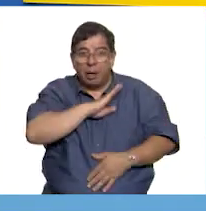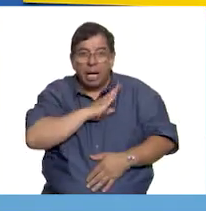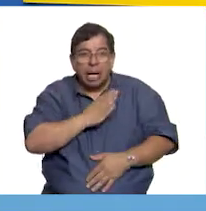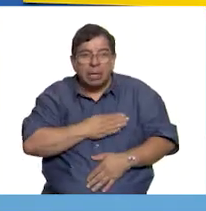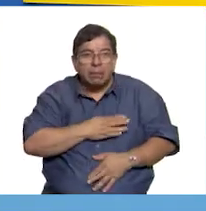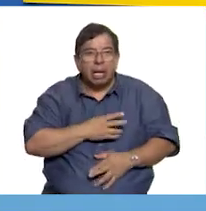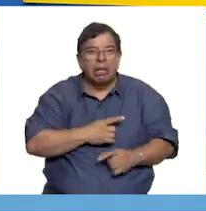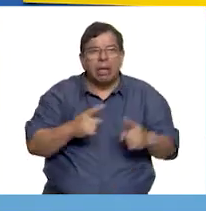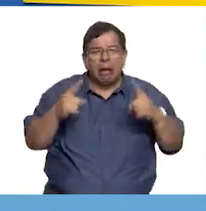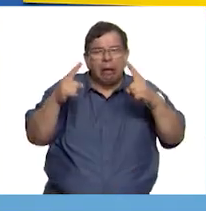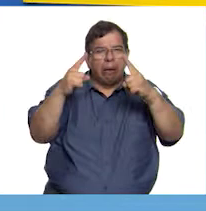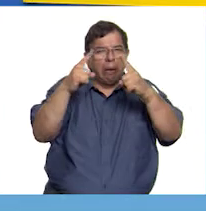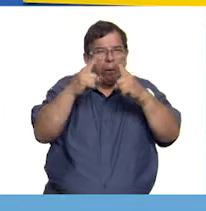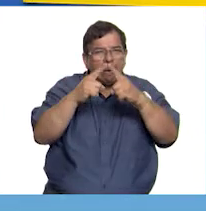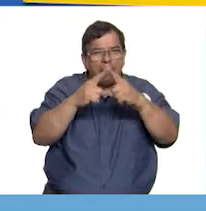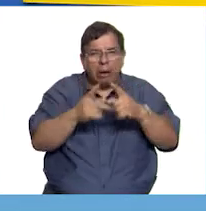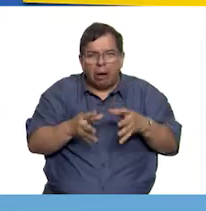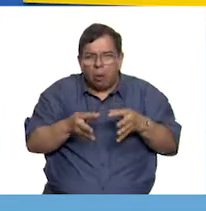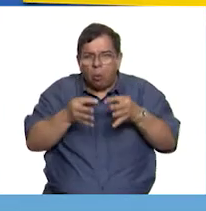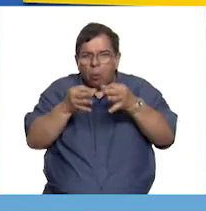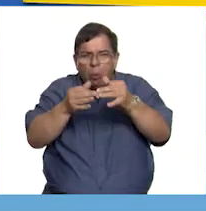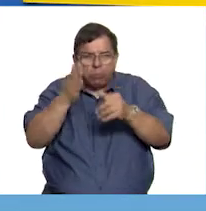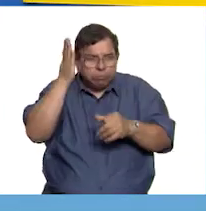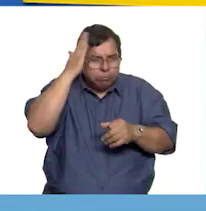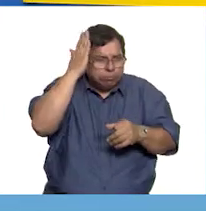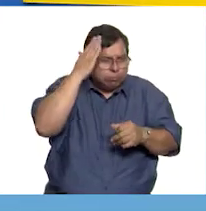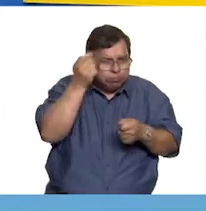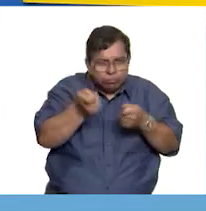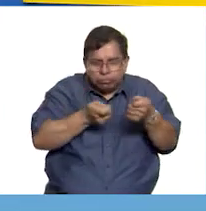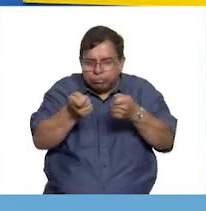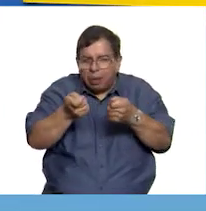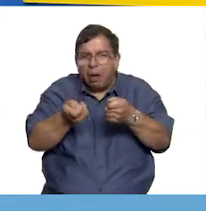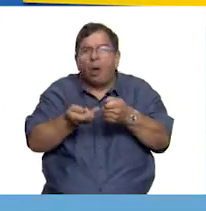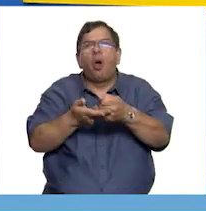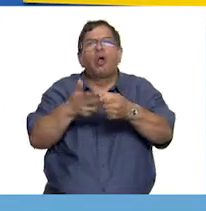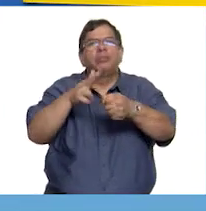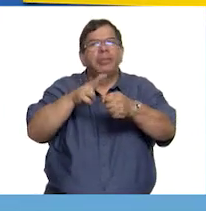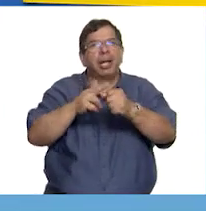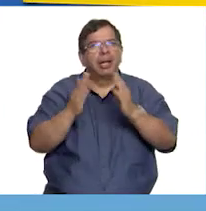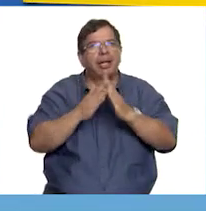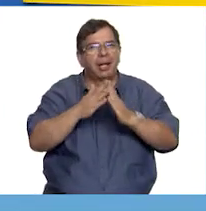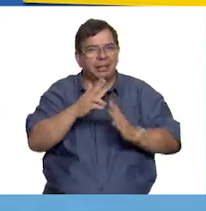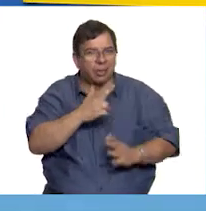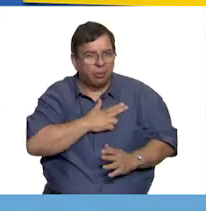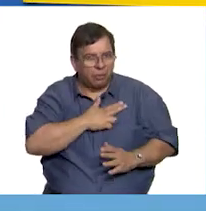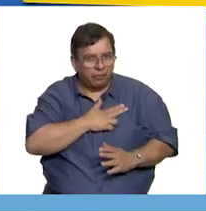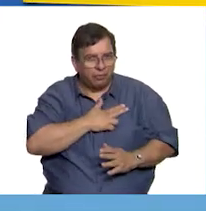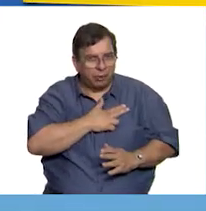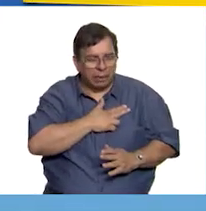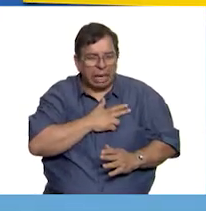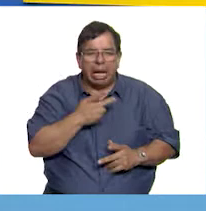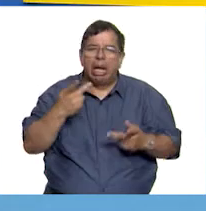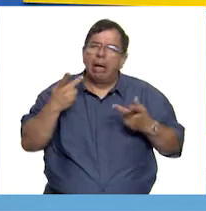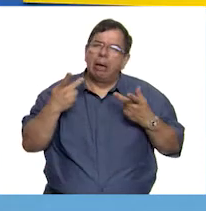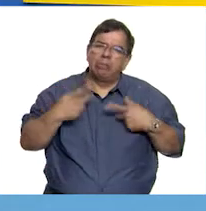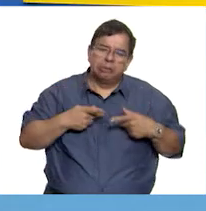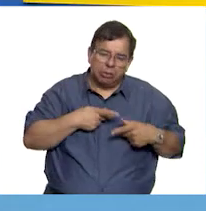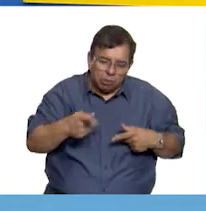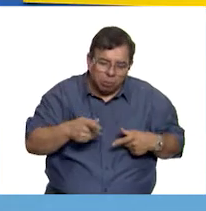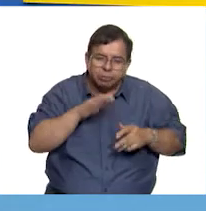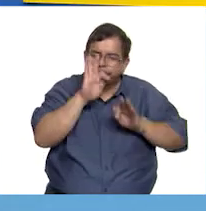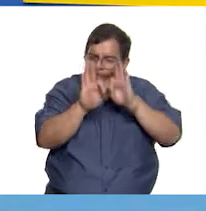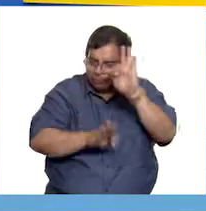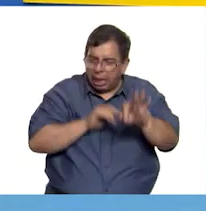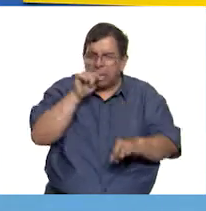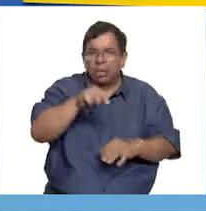la que se encargaba de fundar y dirigir hospitales y orfanatos, donde se trataban a los sectores más desfavorecidos de la